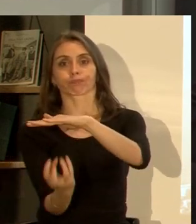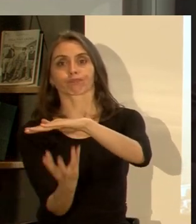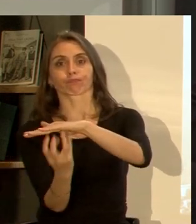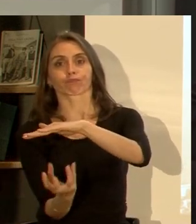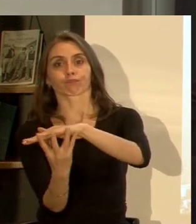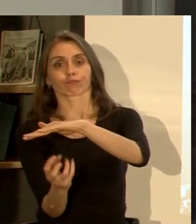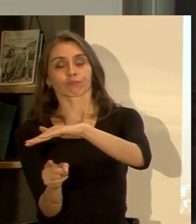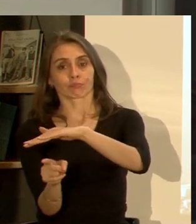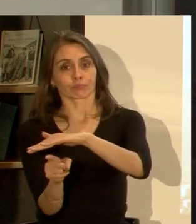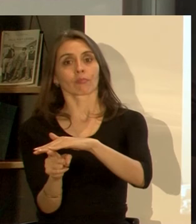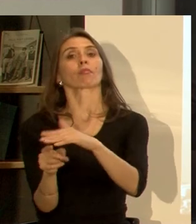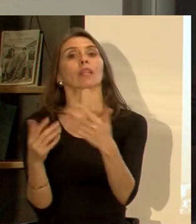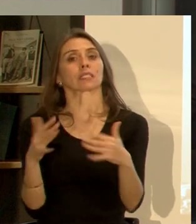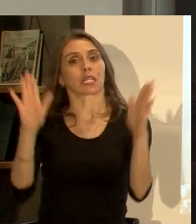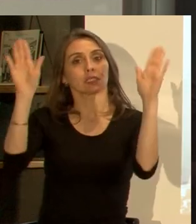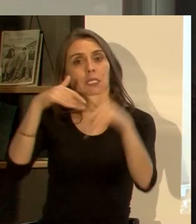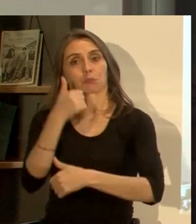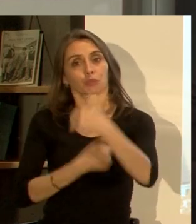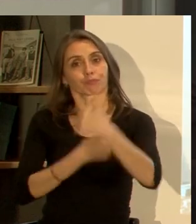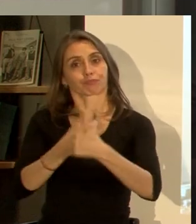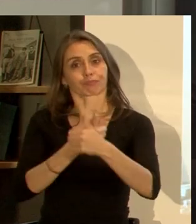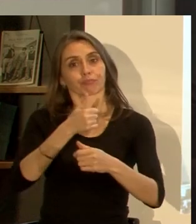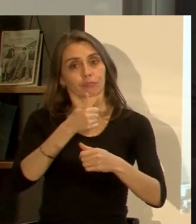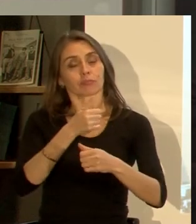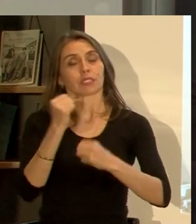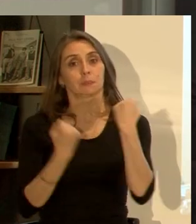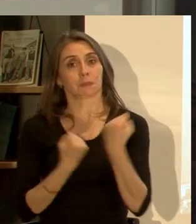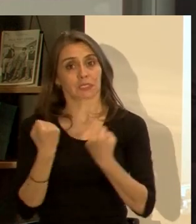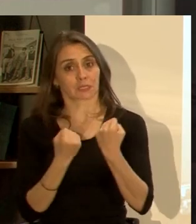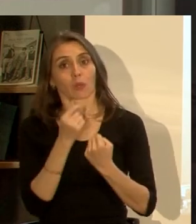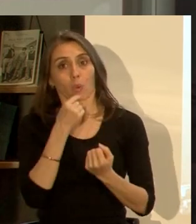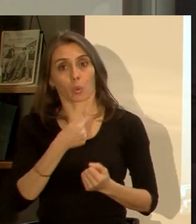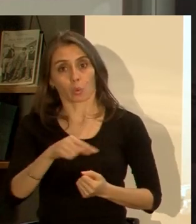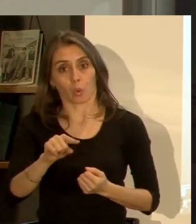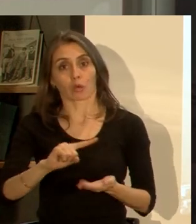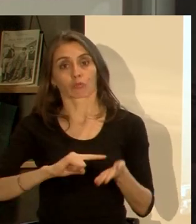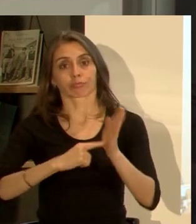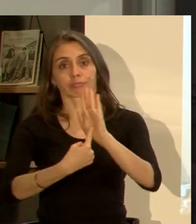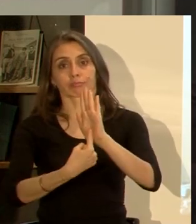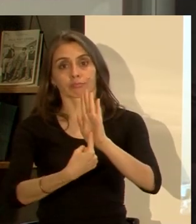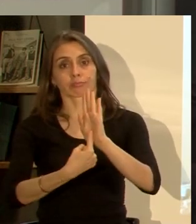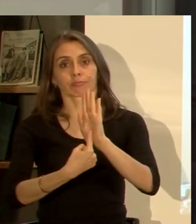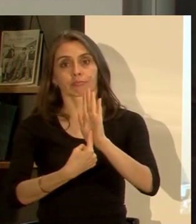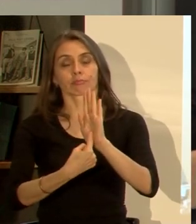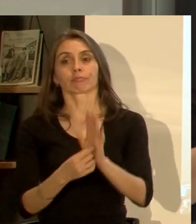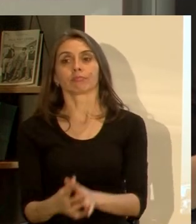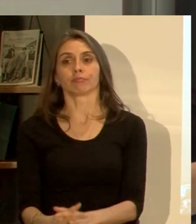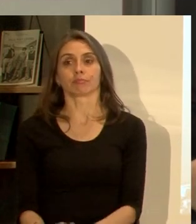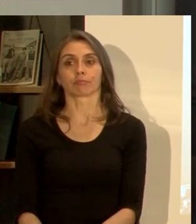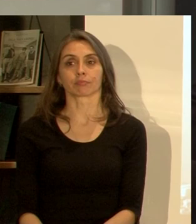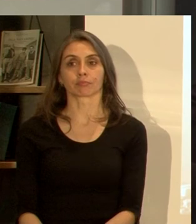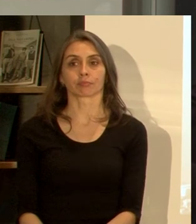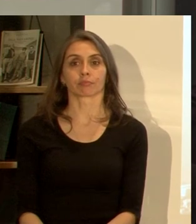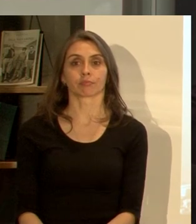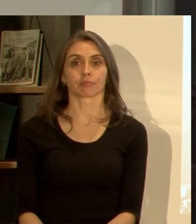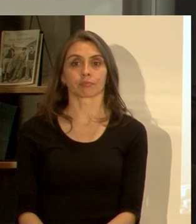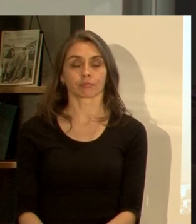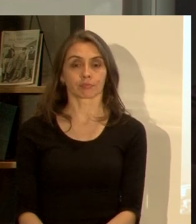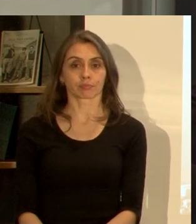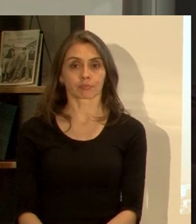ya se se licitó ya está a punto de salir digamos y va a ser de mucha más